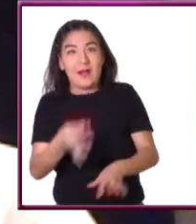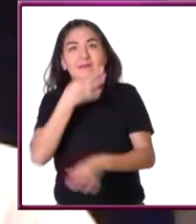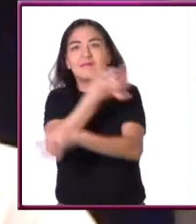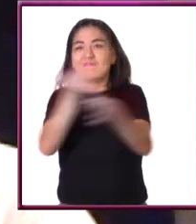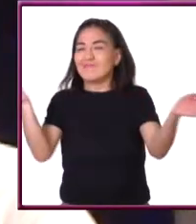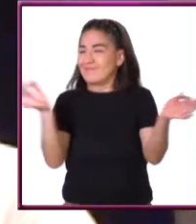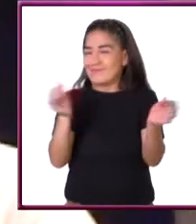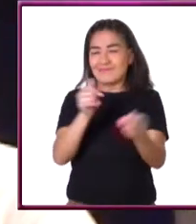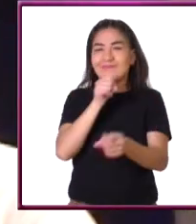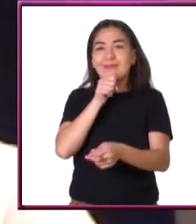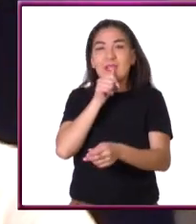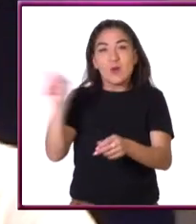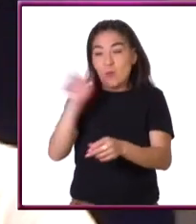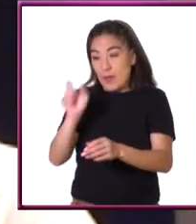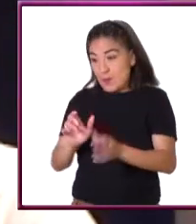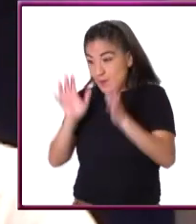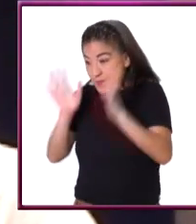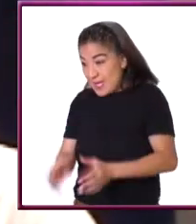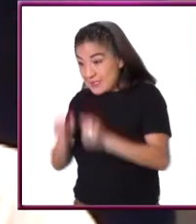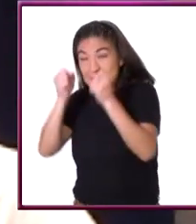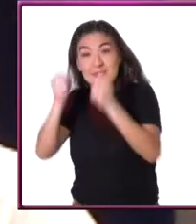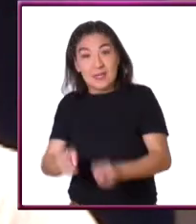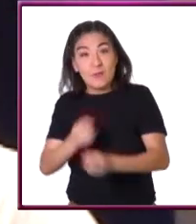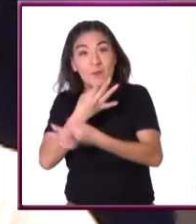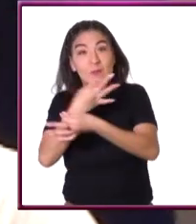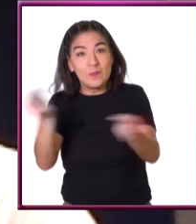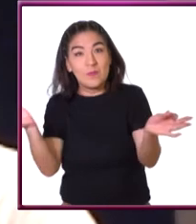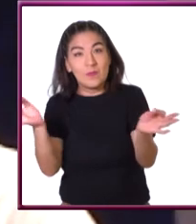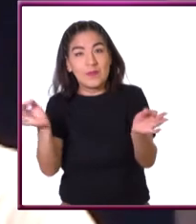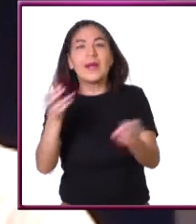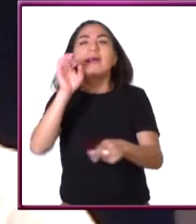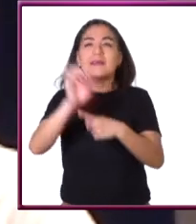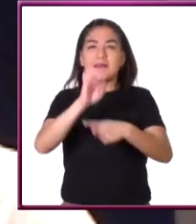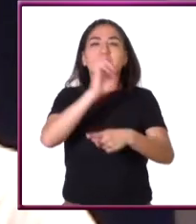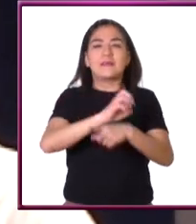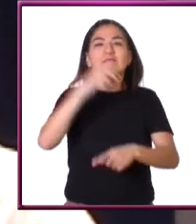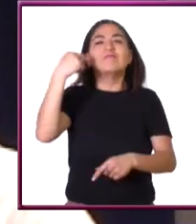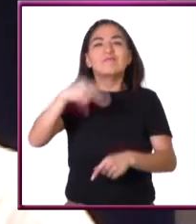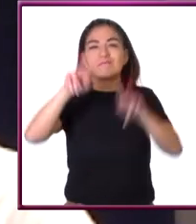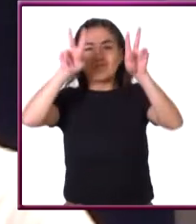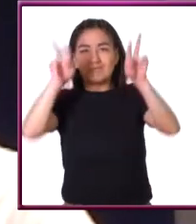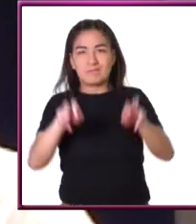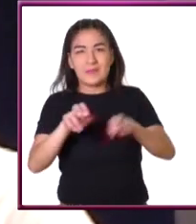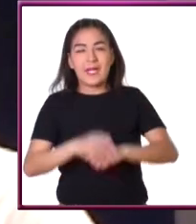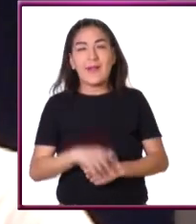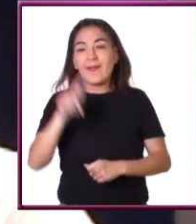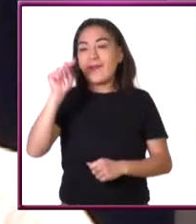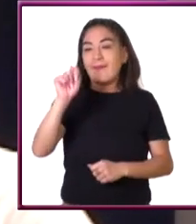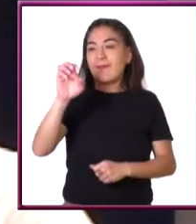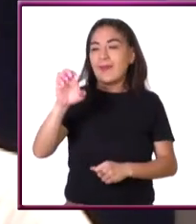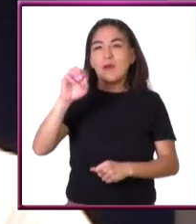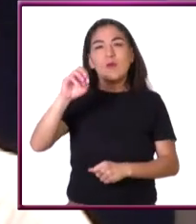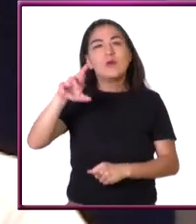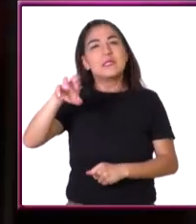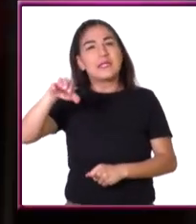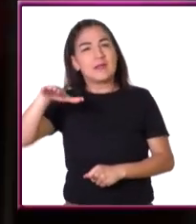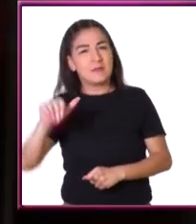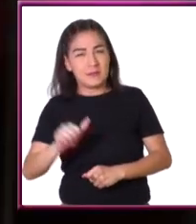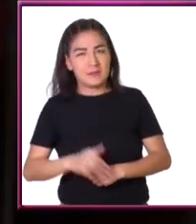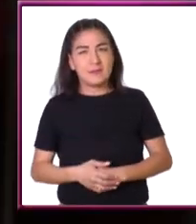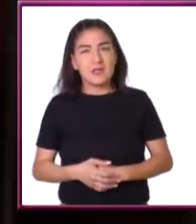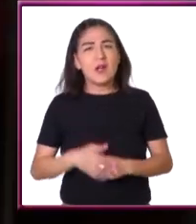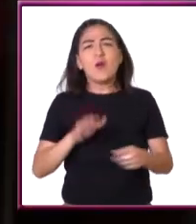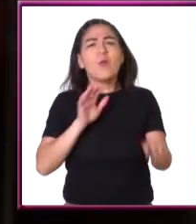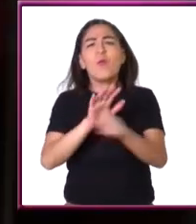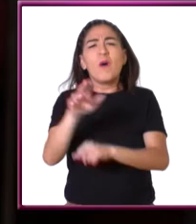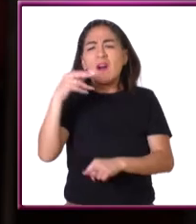y tampoco explotada. Cuando se confirma es cuando le llamamos un teorema. ¿Y